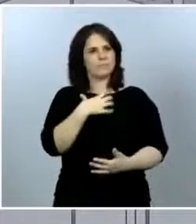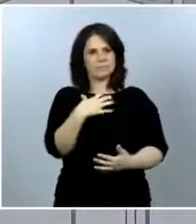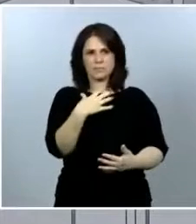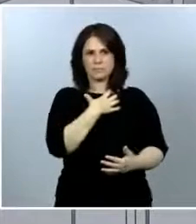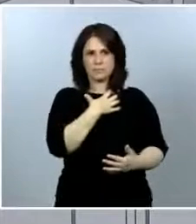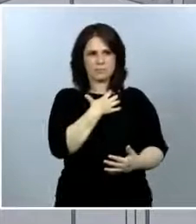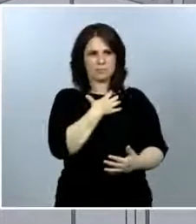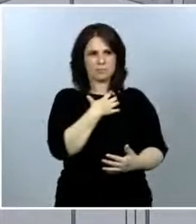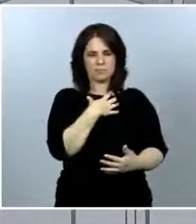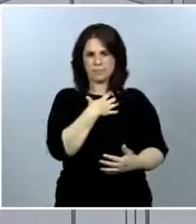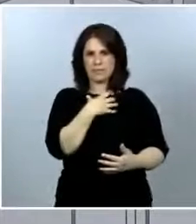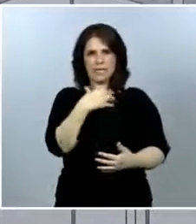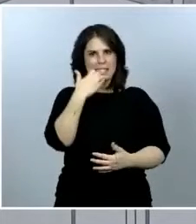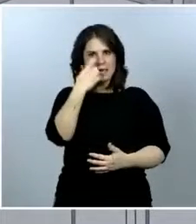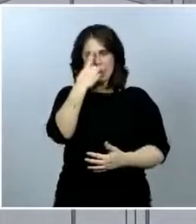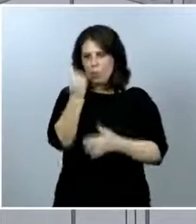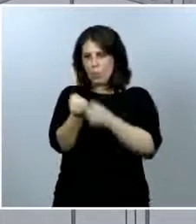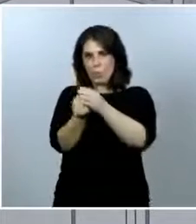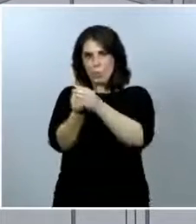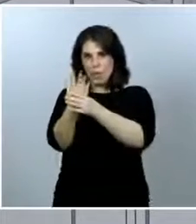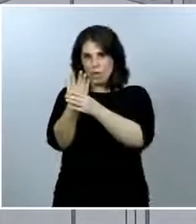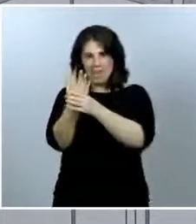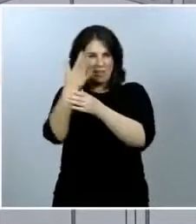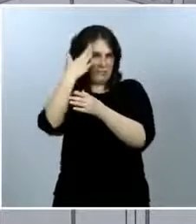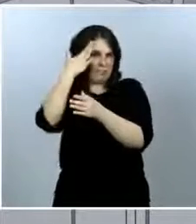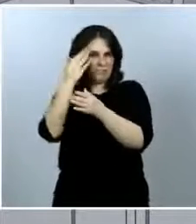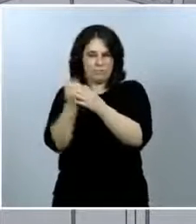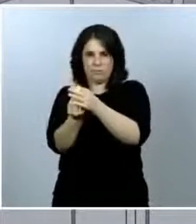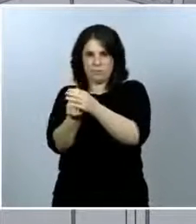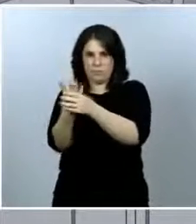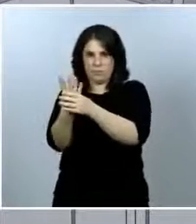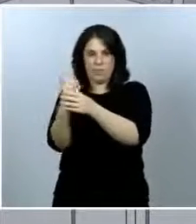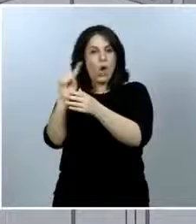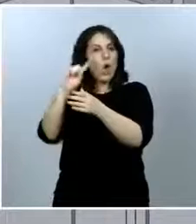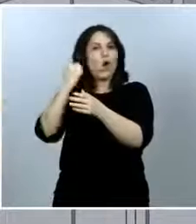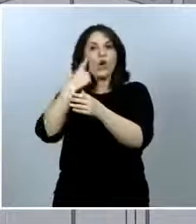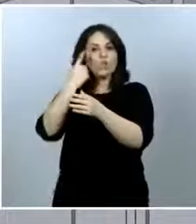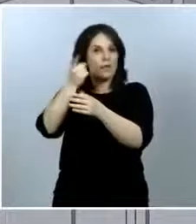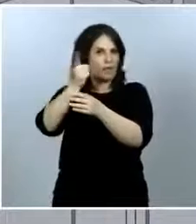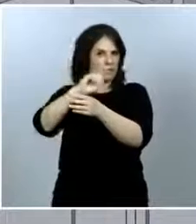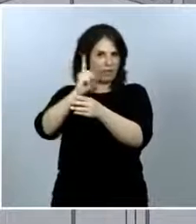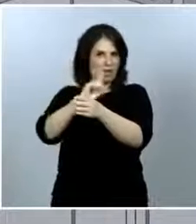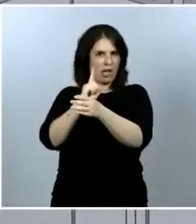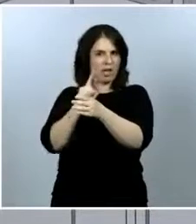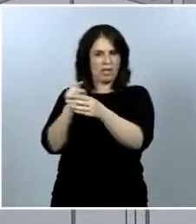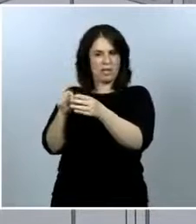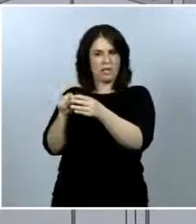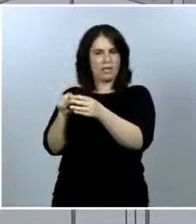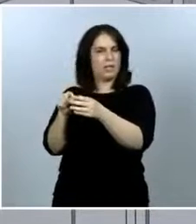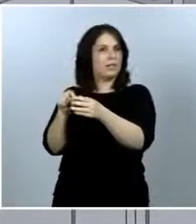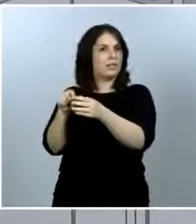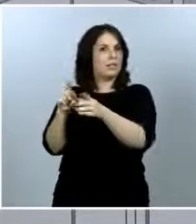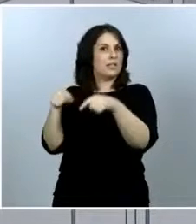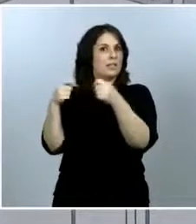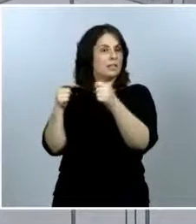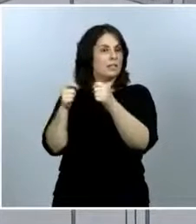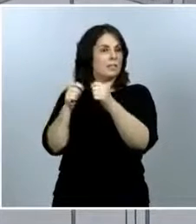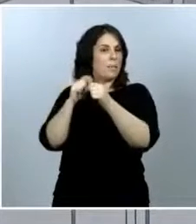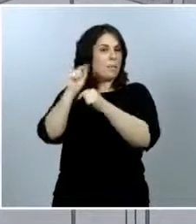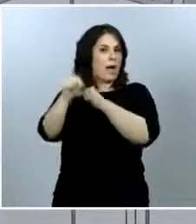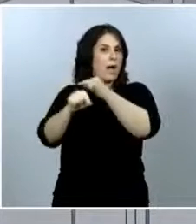razón que sea nos identificar y que pudiera implicar transmisiones consecutivas fuera de los territorios afectados